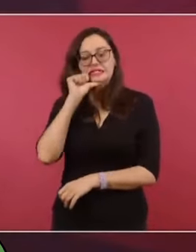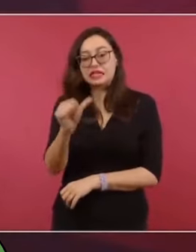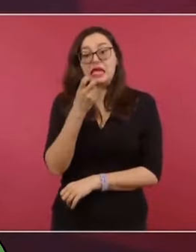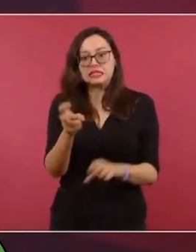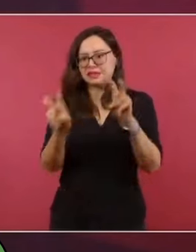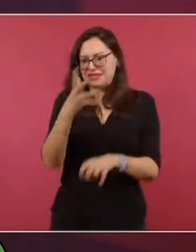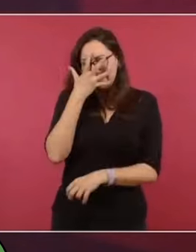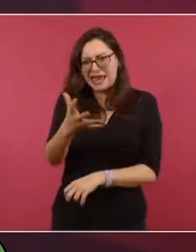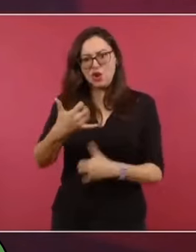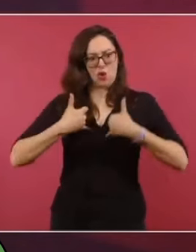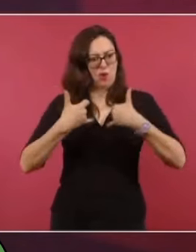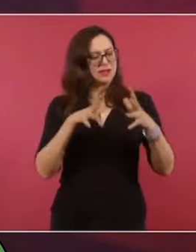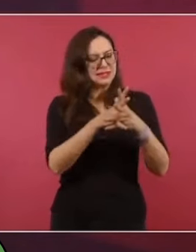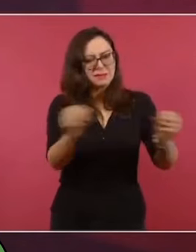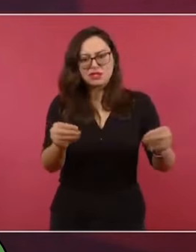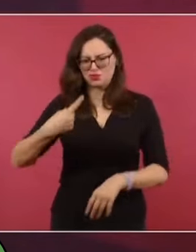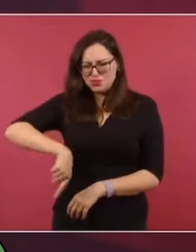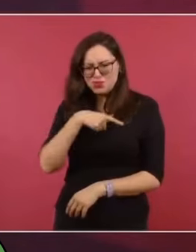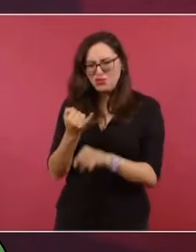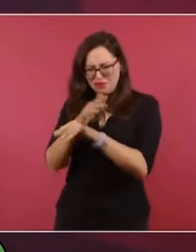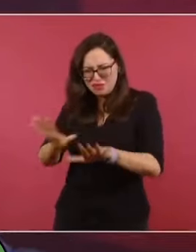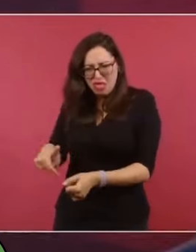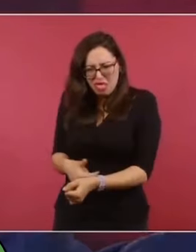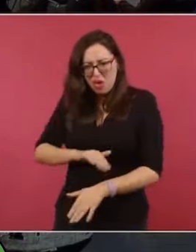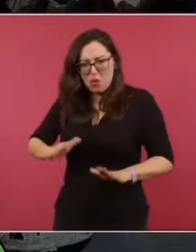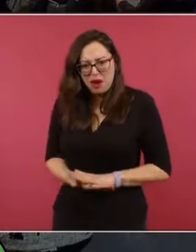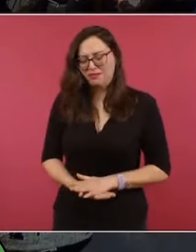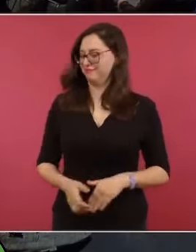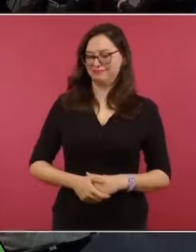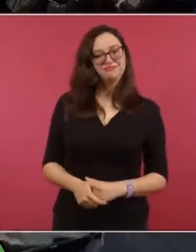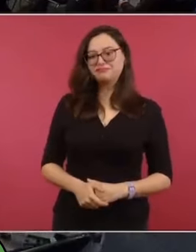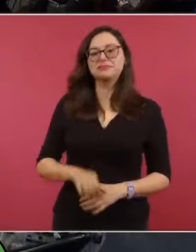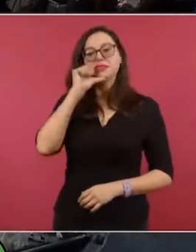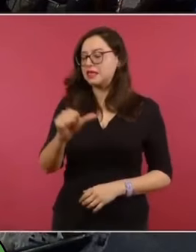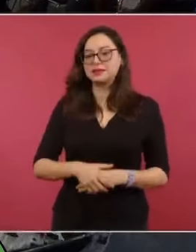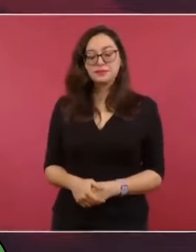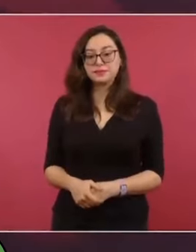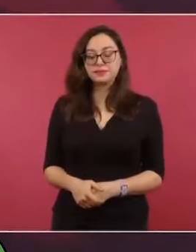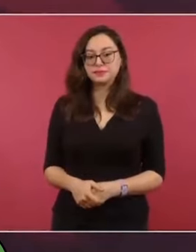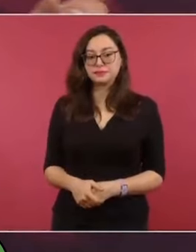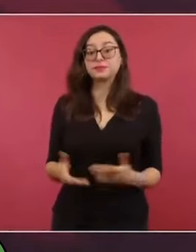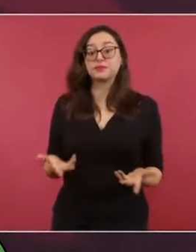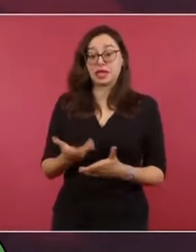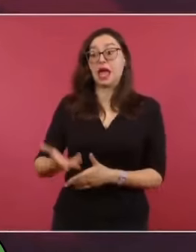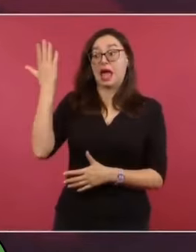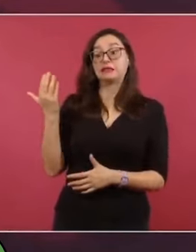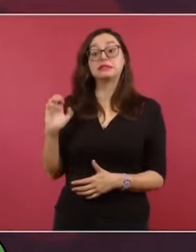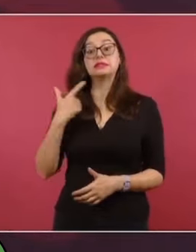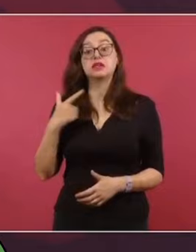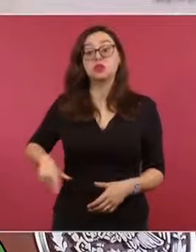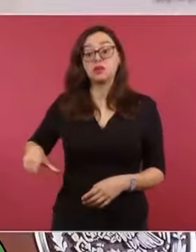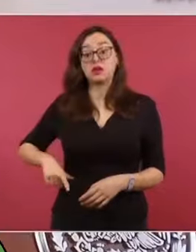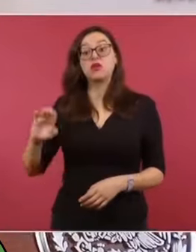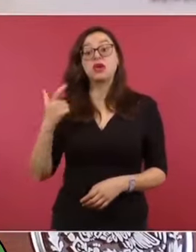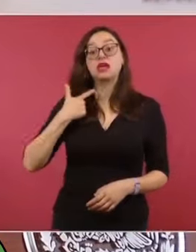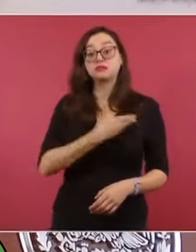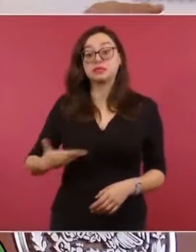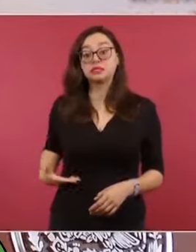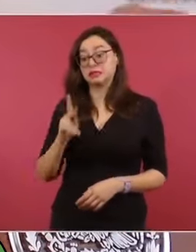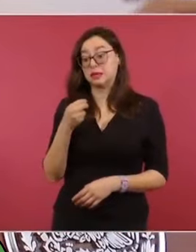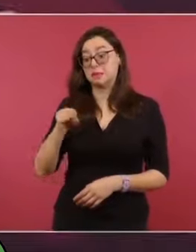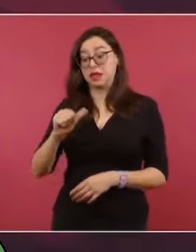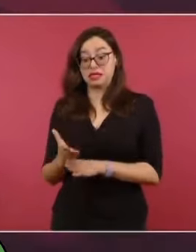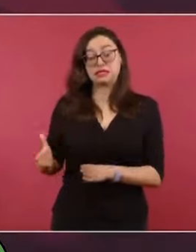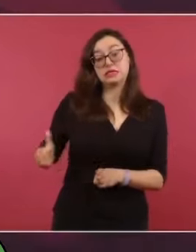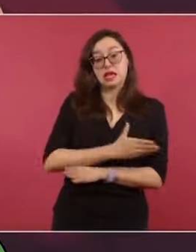que ver con la justicia, que tiene que ver con la desaparición de los jóvenes. Y yo no voy a cometer el error que cometieron en el sexenio pasado de que por